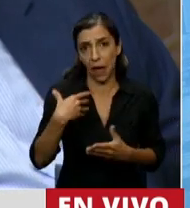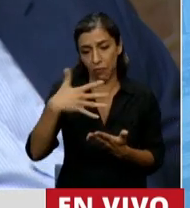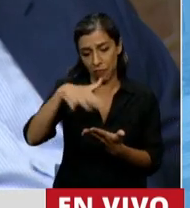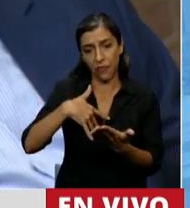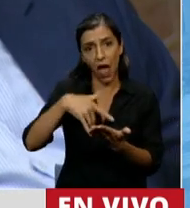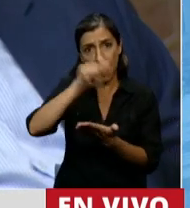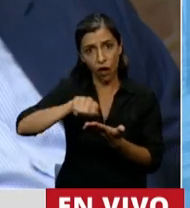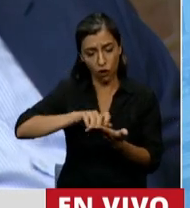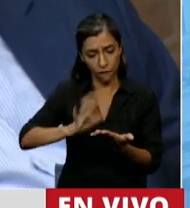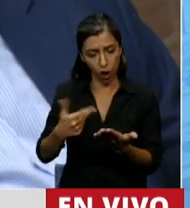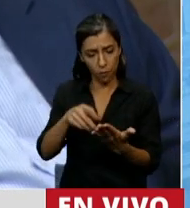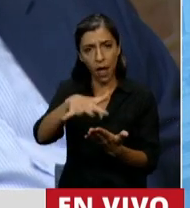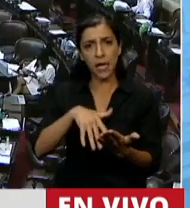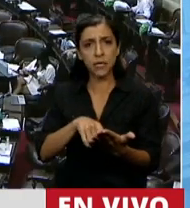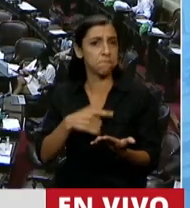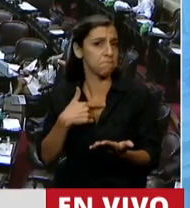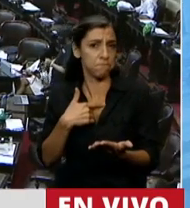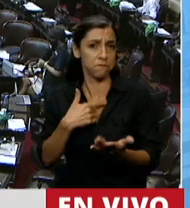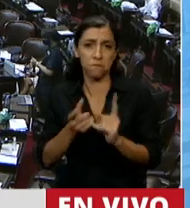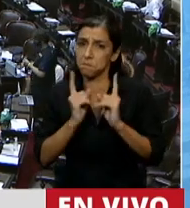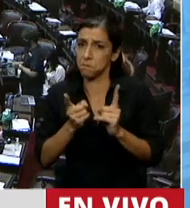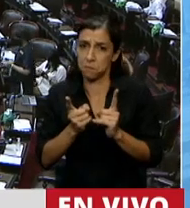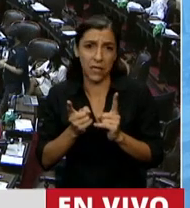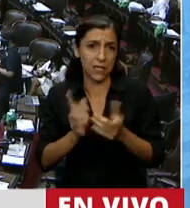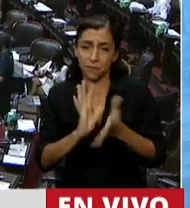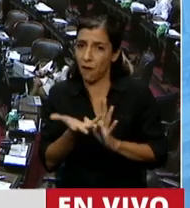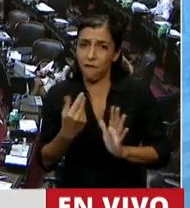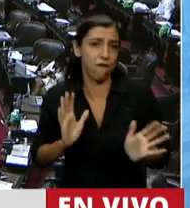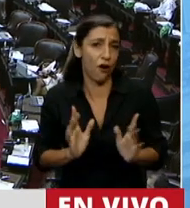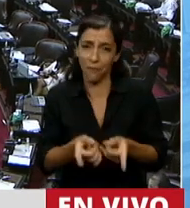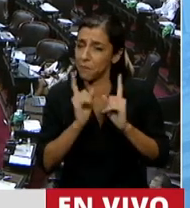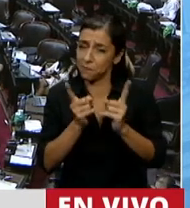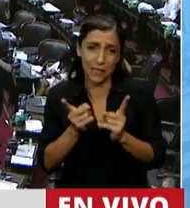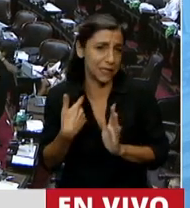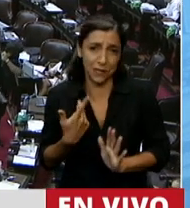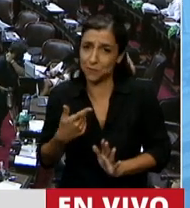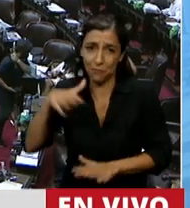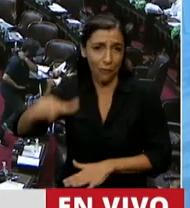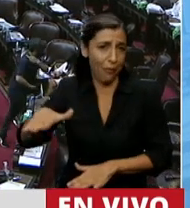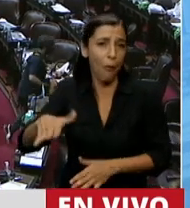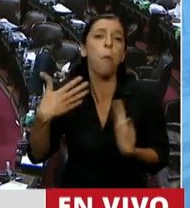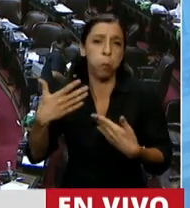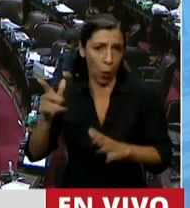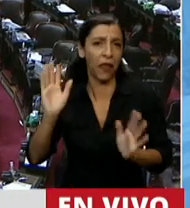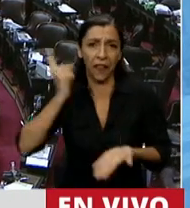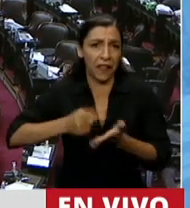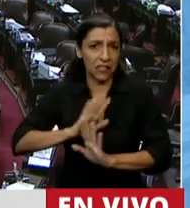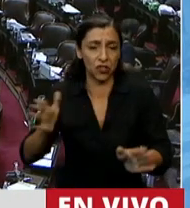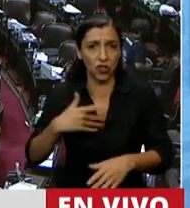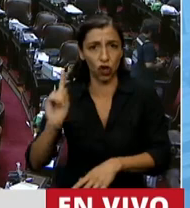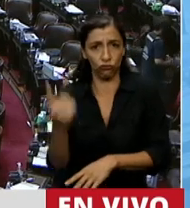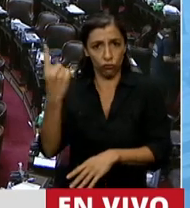de redacción que repite en la práctica el mismo desenlace del texto que pedí modificar porque sigue permitiendo lo mismo.